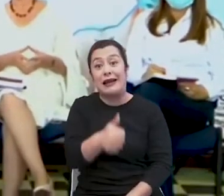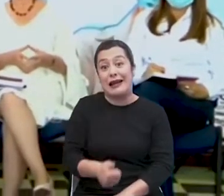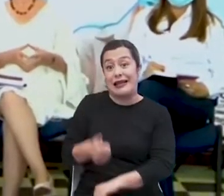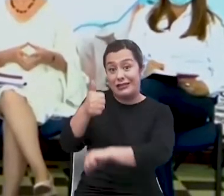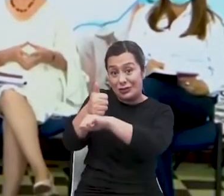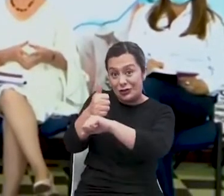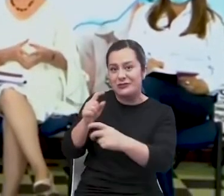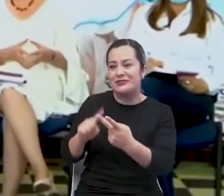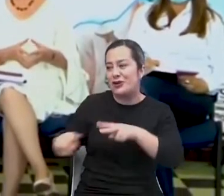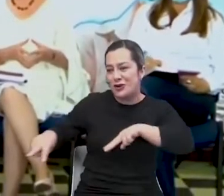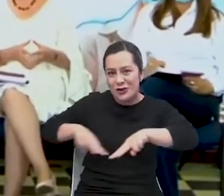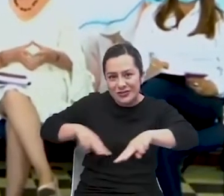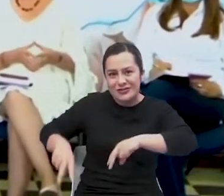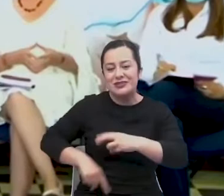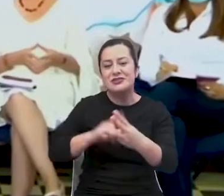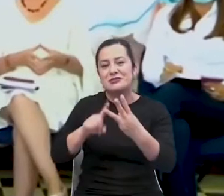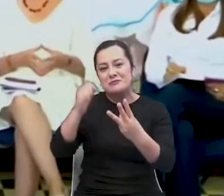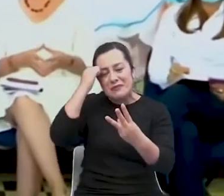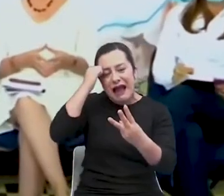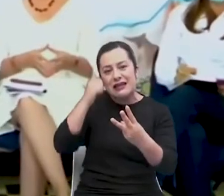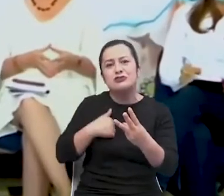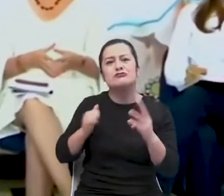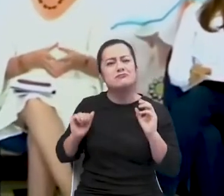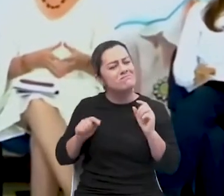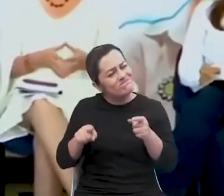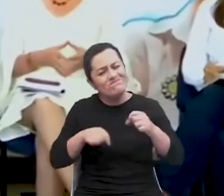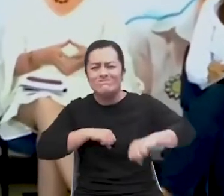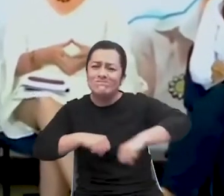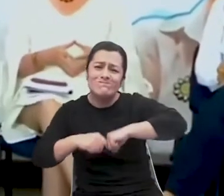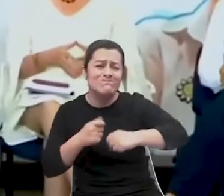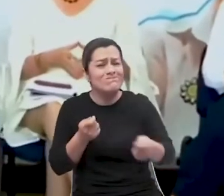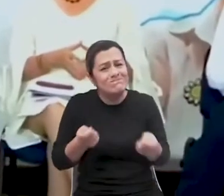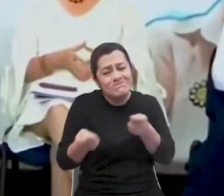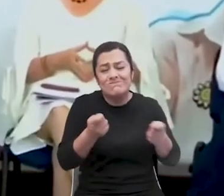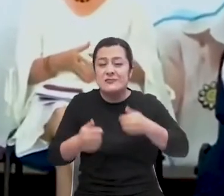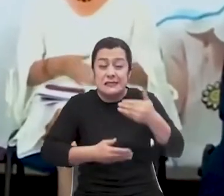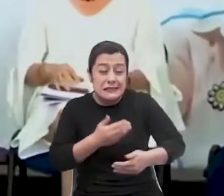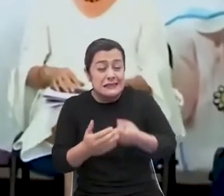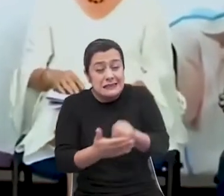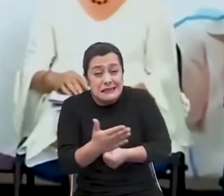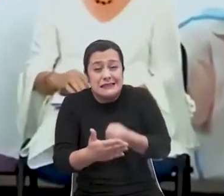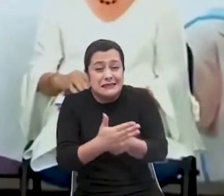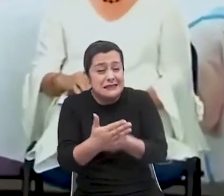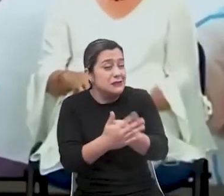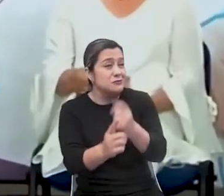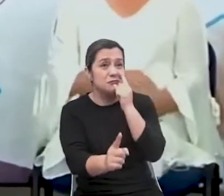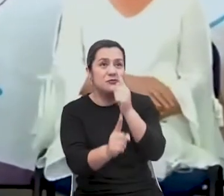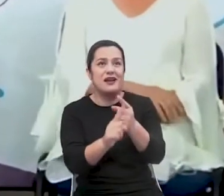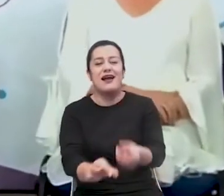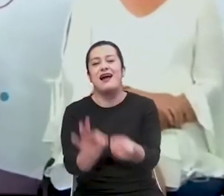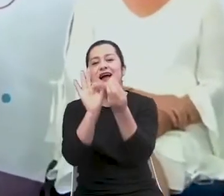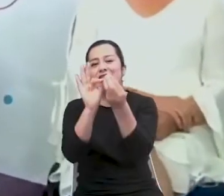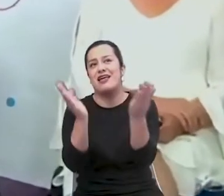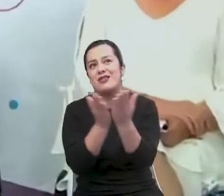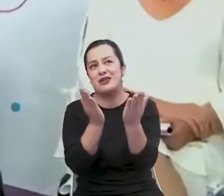los coordinadores, los maestros, quienes han venido jalonando todos los procesos alrededor de este compromiso por la calidad educativa. Pero también estamos con